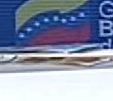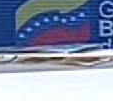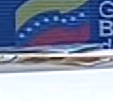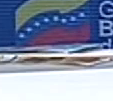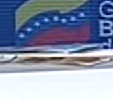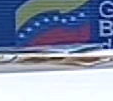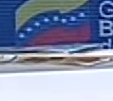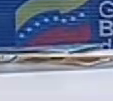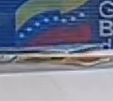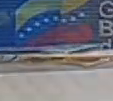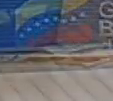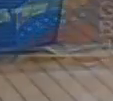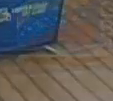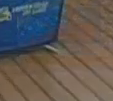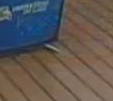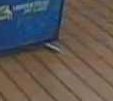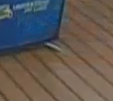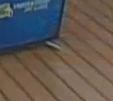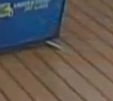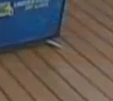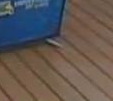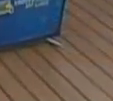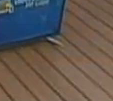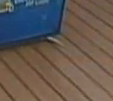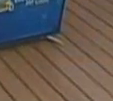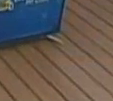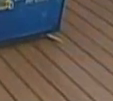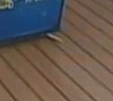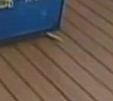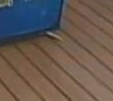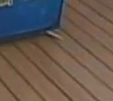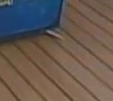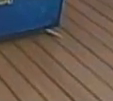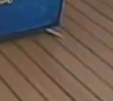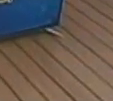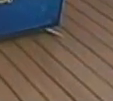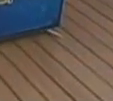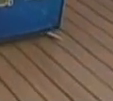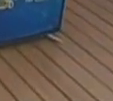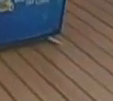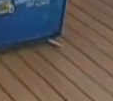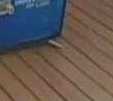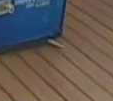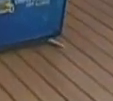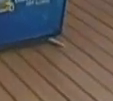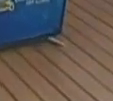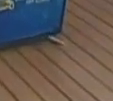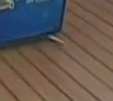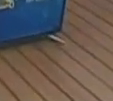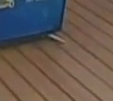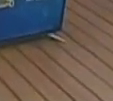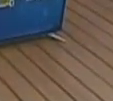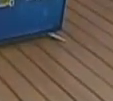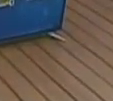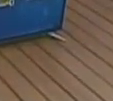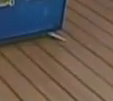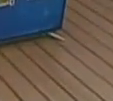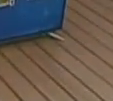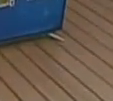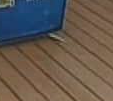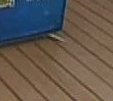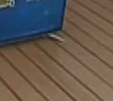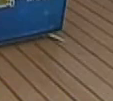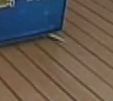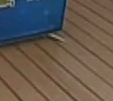Y en especial, mi saludo a los estudiantes del país. Hoy vamos a tener una jornada de jueves de educación. Hoy nos